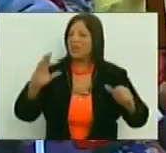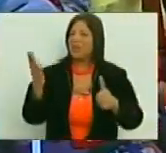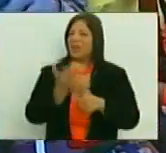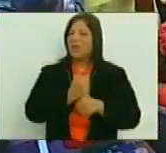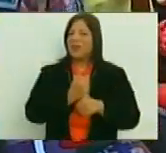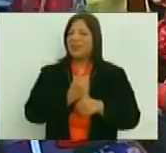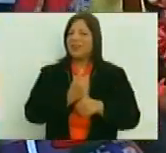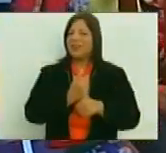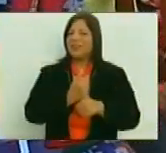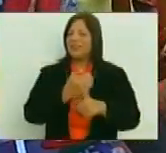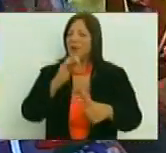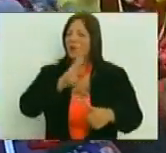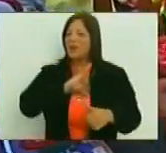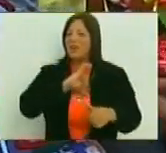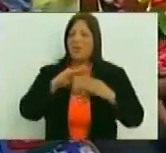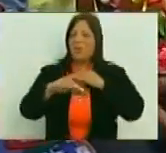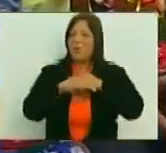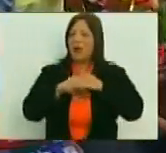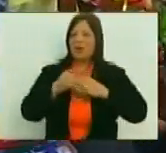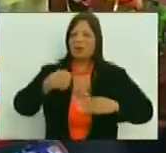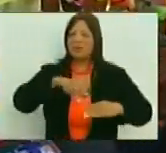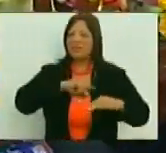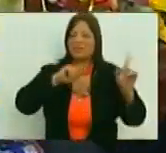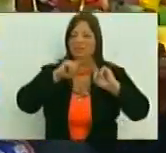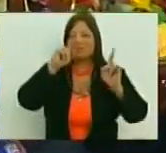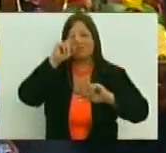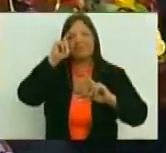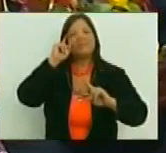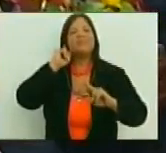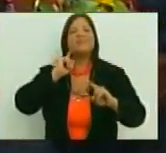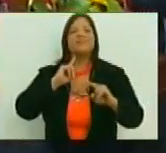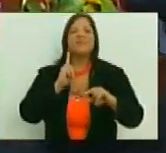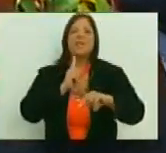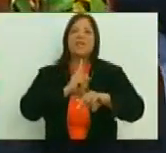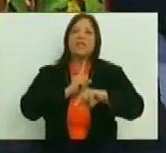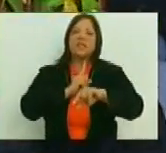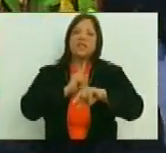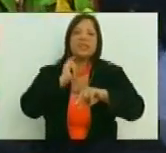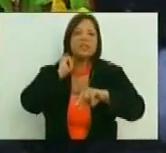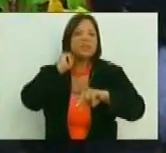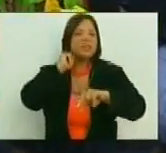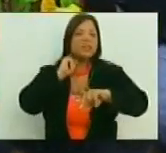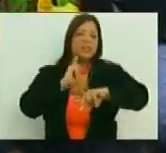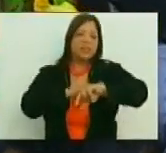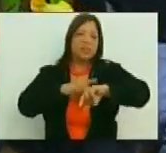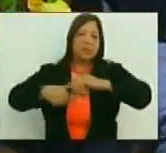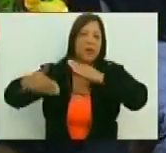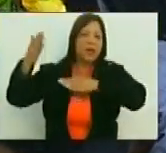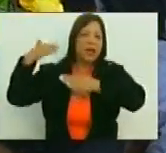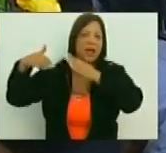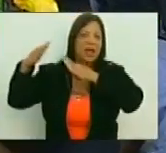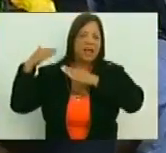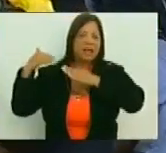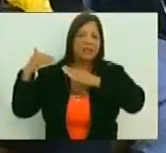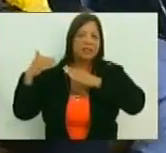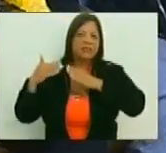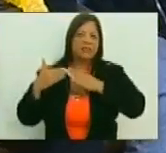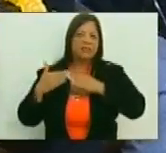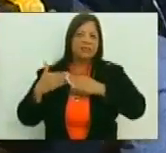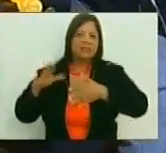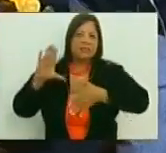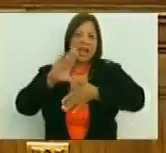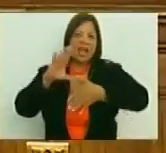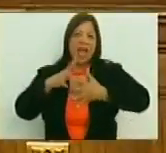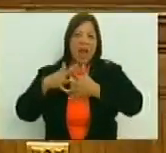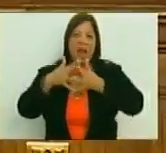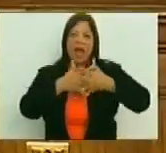continente e incluso del mundo. En el tiempo de la época de la emancipación americana